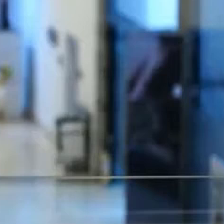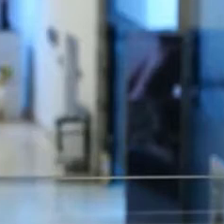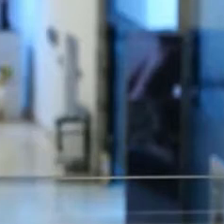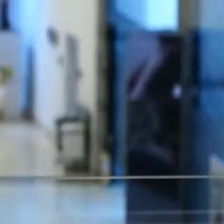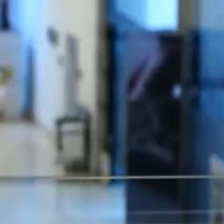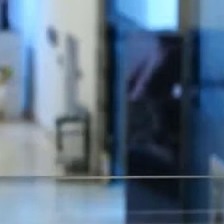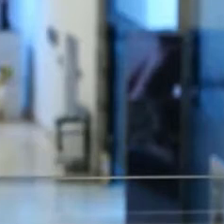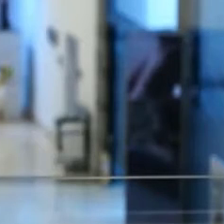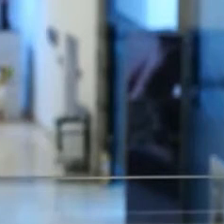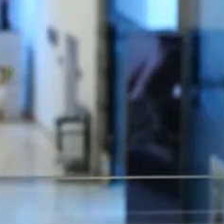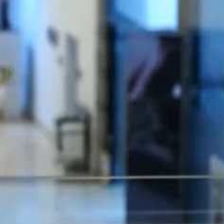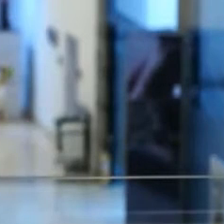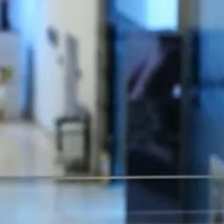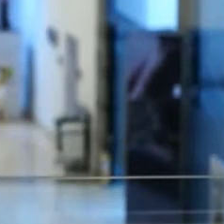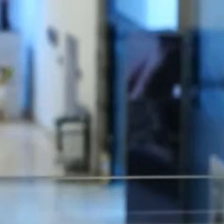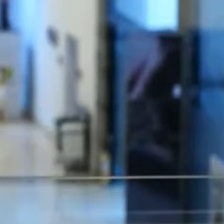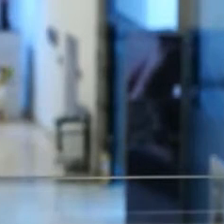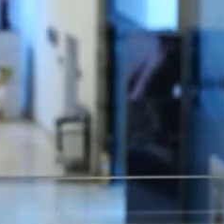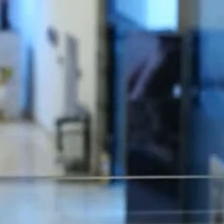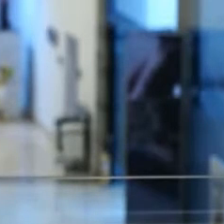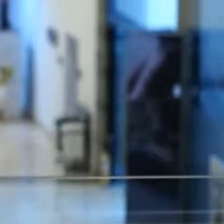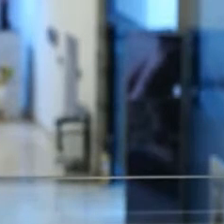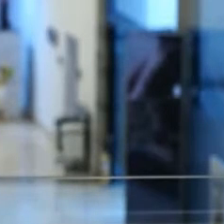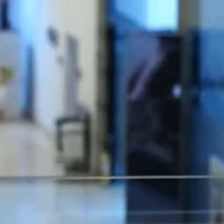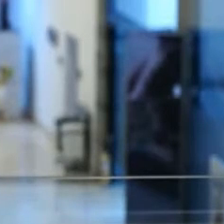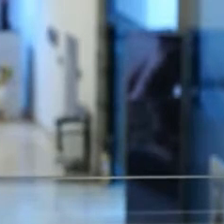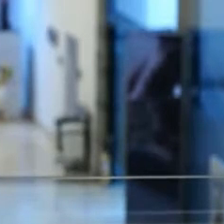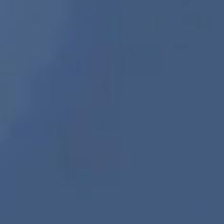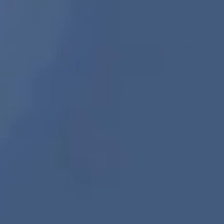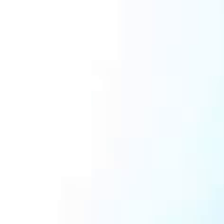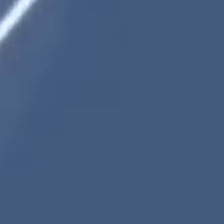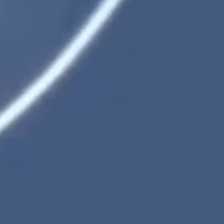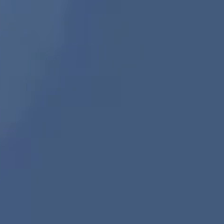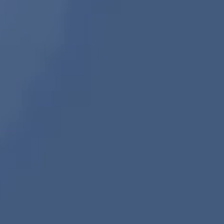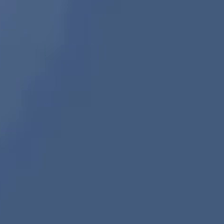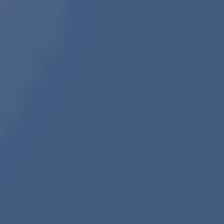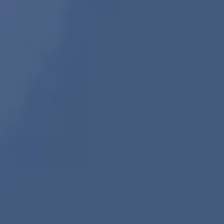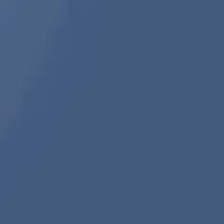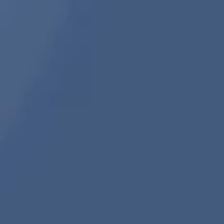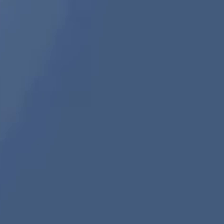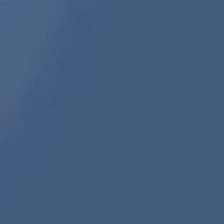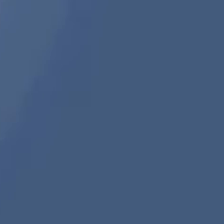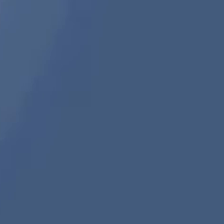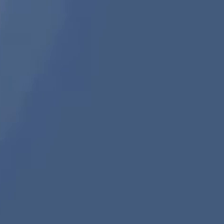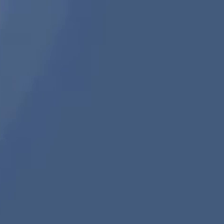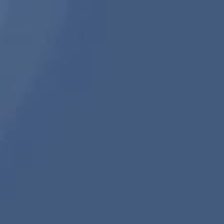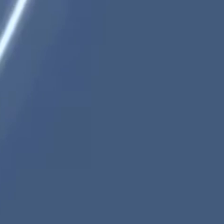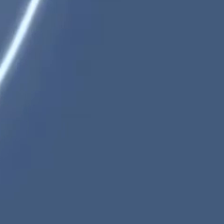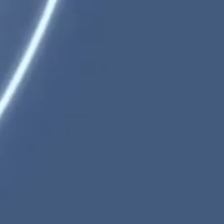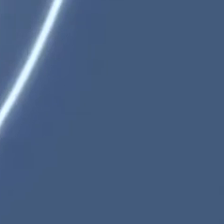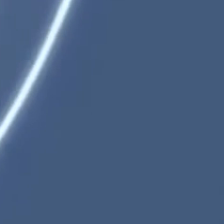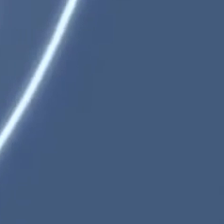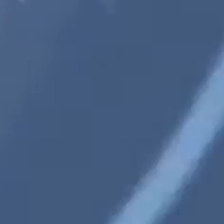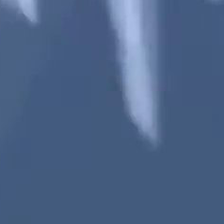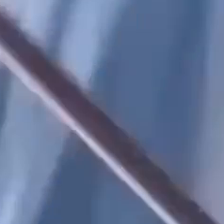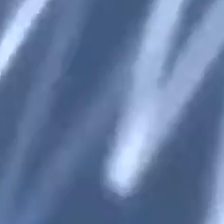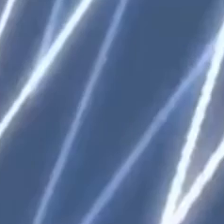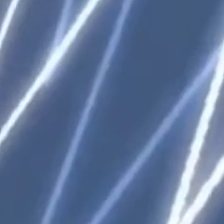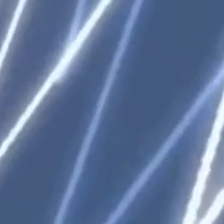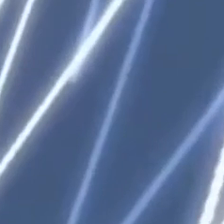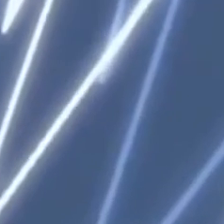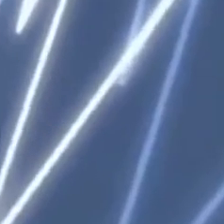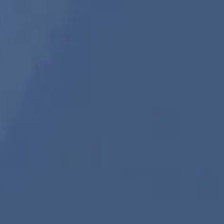productivos a partir del aprovechamiento de este recurso. Como ustedes saben, el espectro radioeléctrico es un recurso de vital